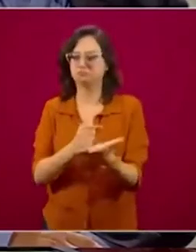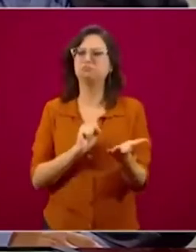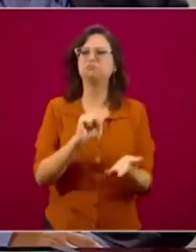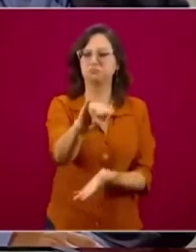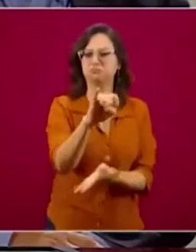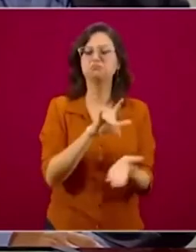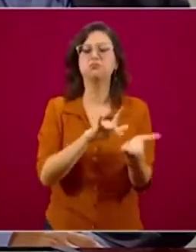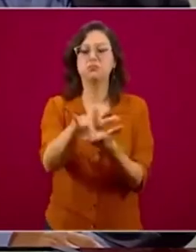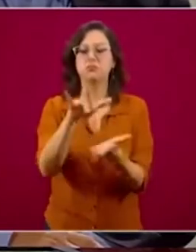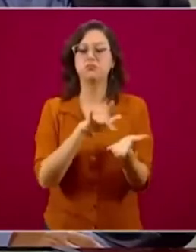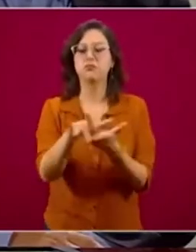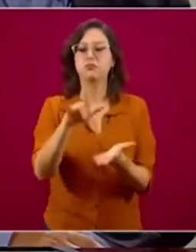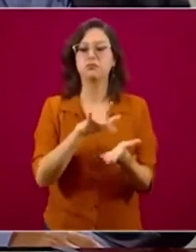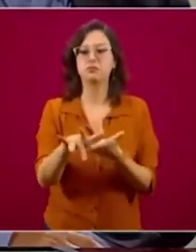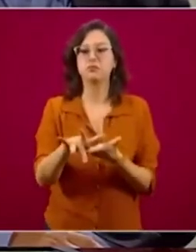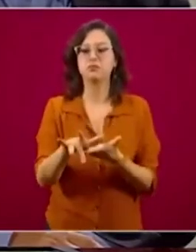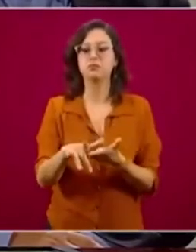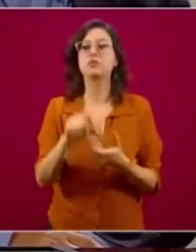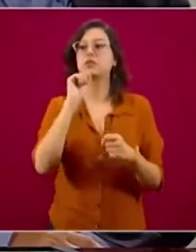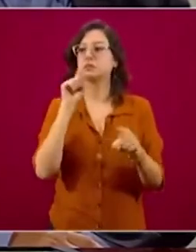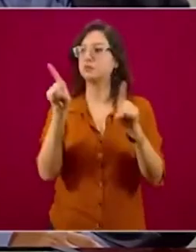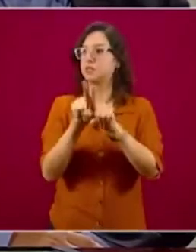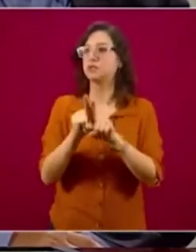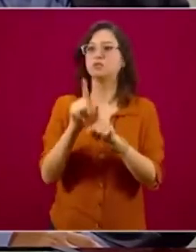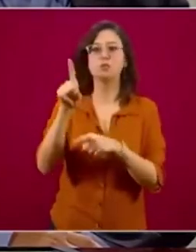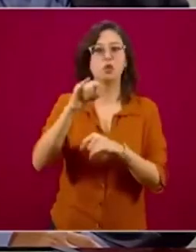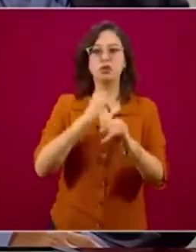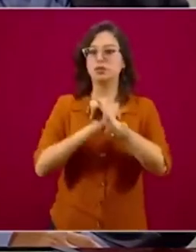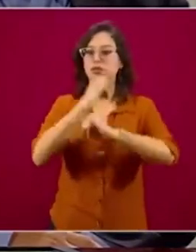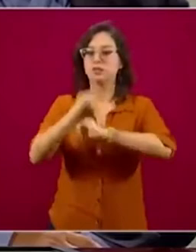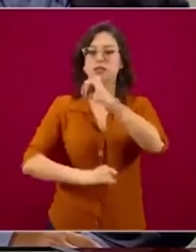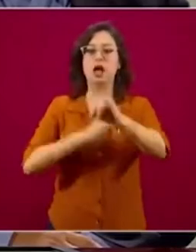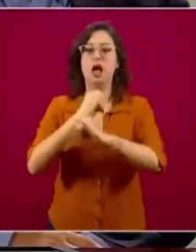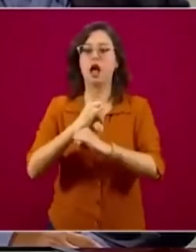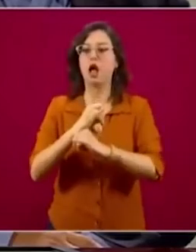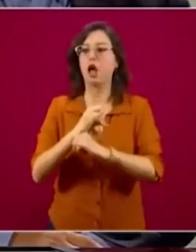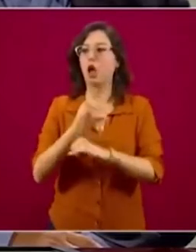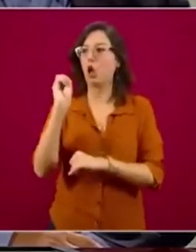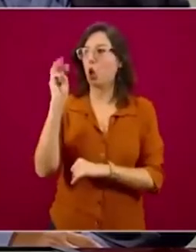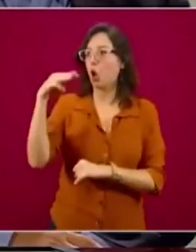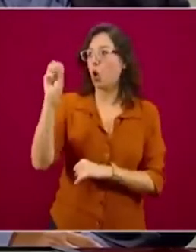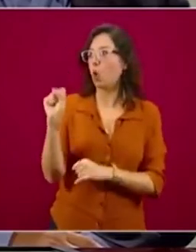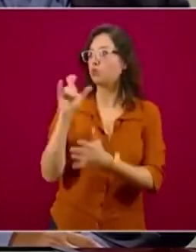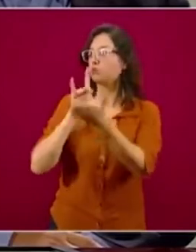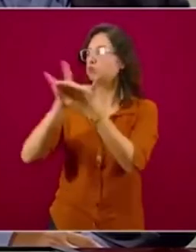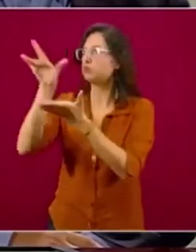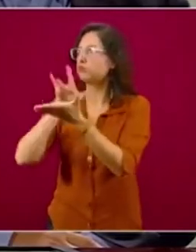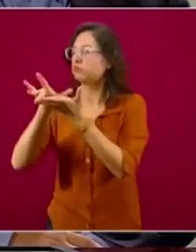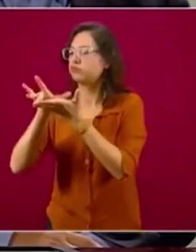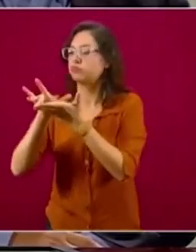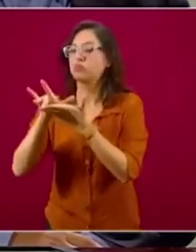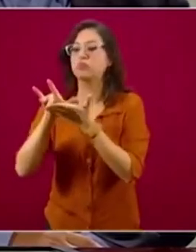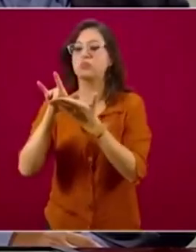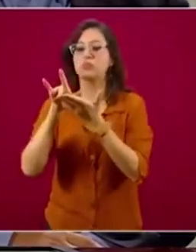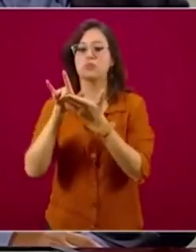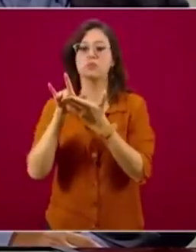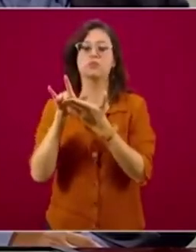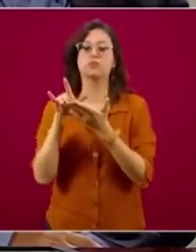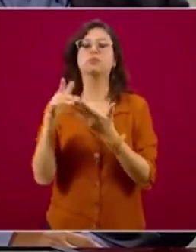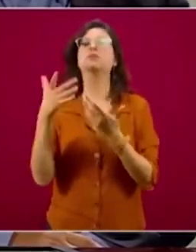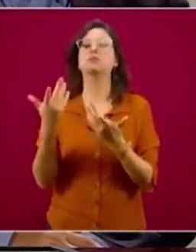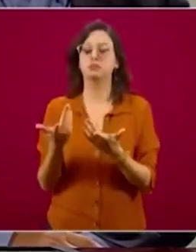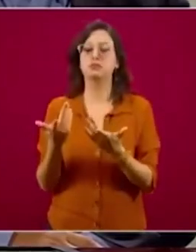que nuestro apoyo a la Organización Mundial de la Salud es tan importante como el que hemos